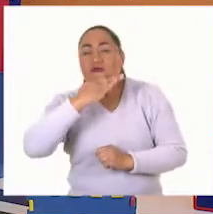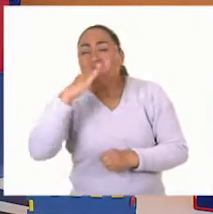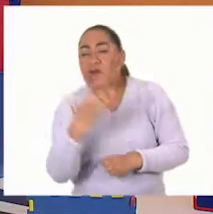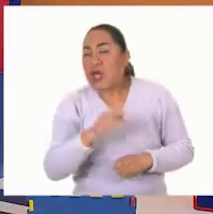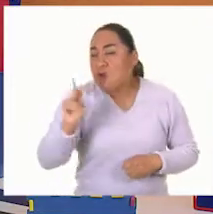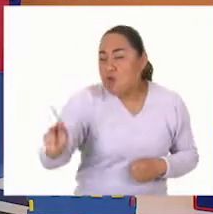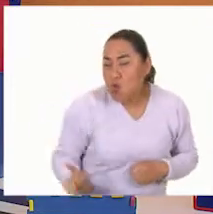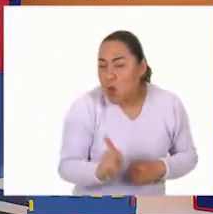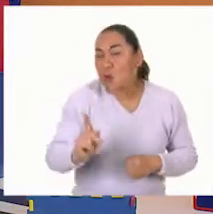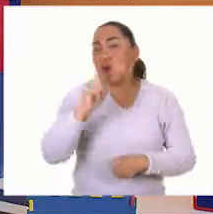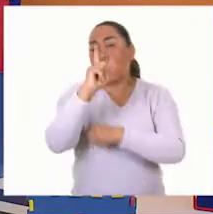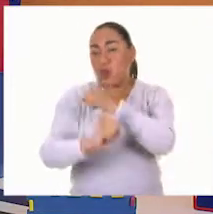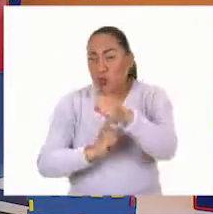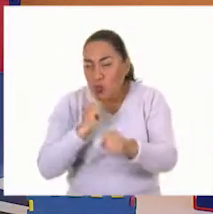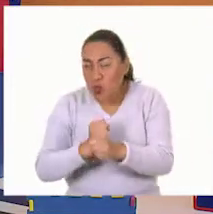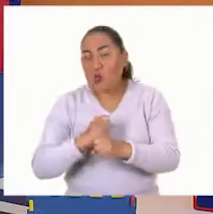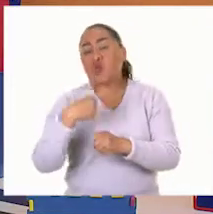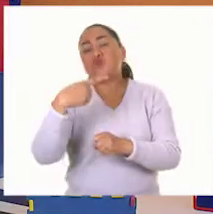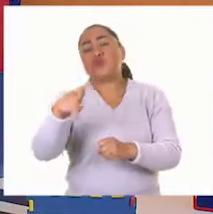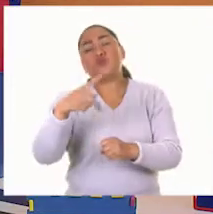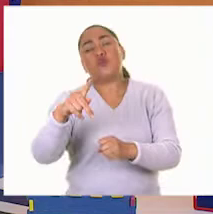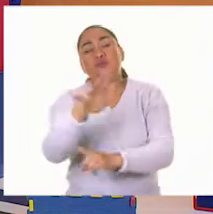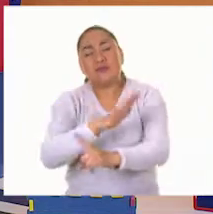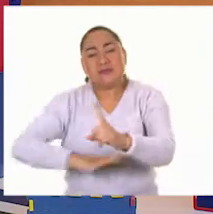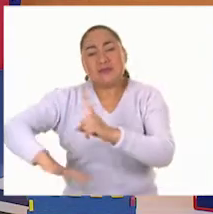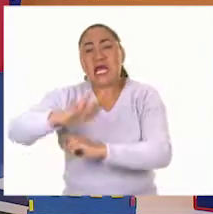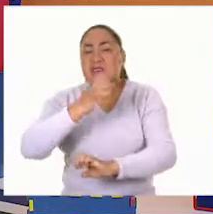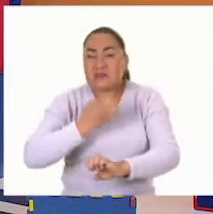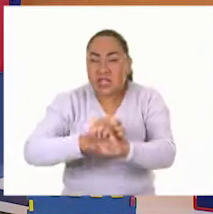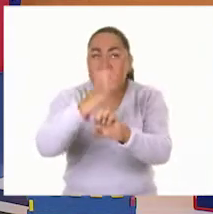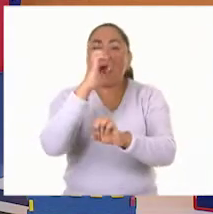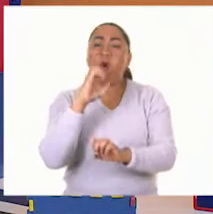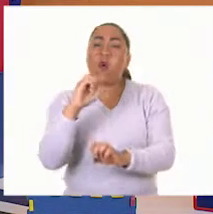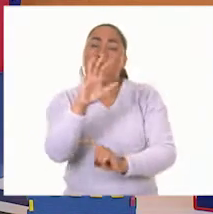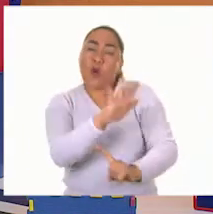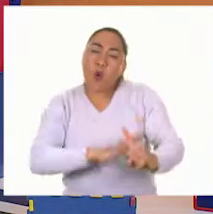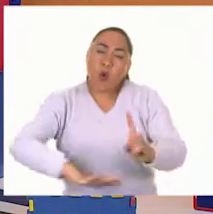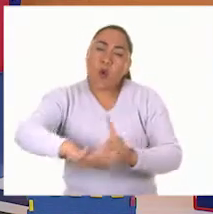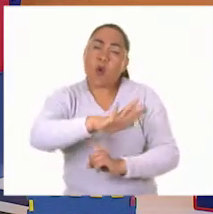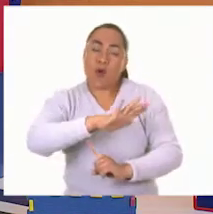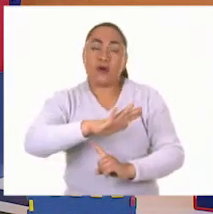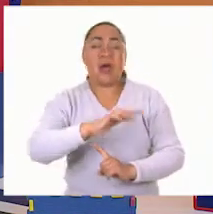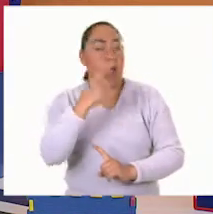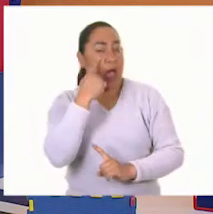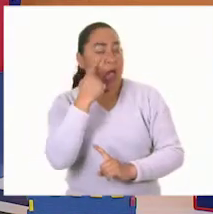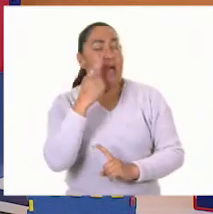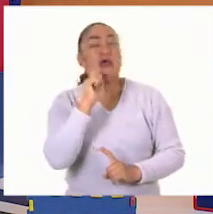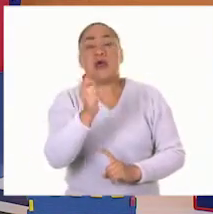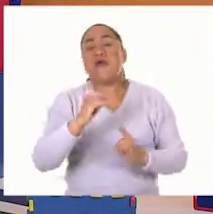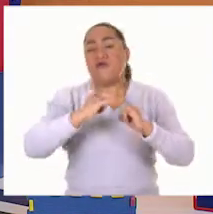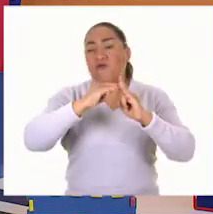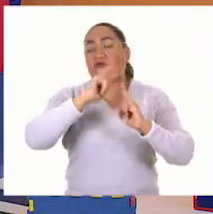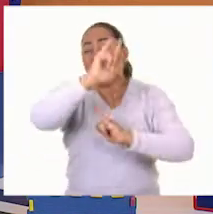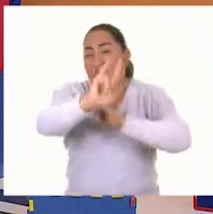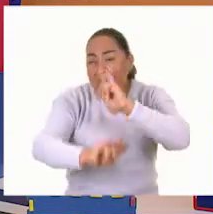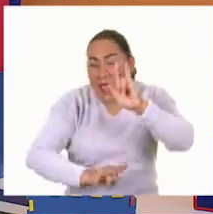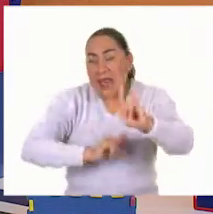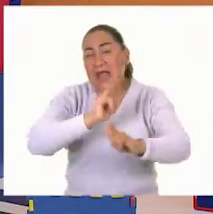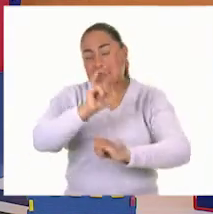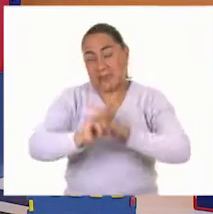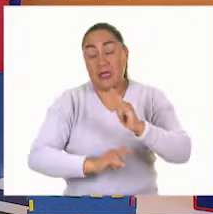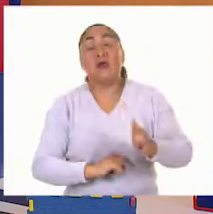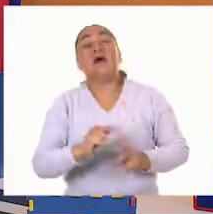pueblo, de la colonia, del estado, hay ferias. Y hay muchas cosas. Y en cada entidad o en cada lugar,